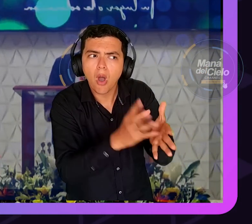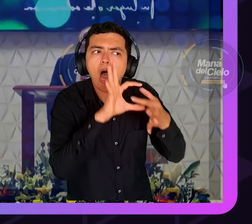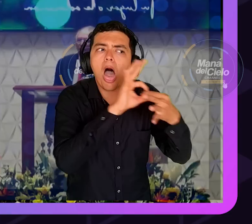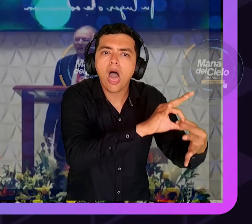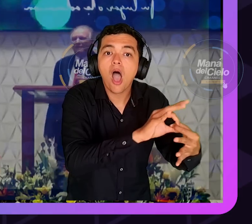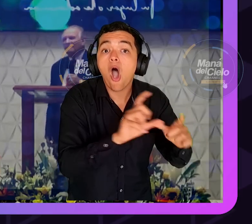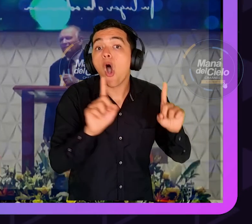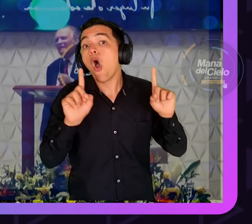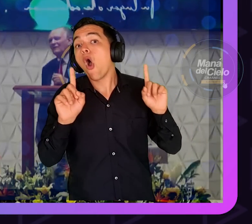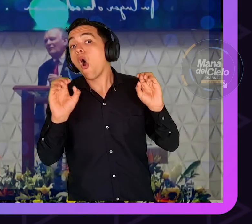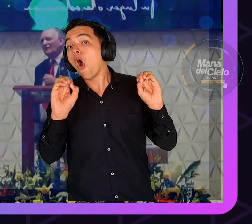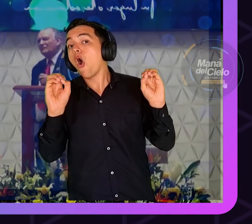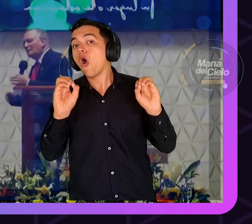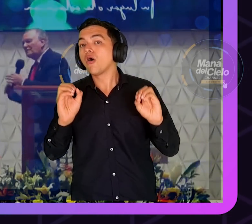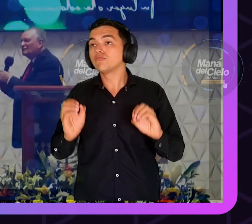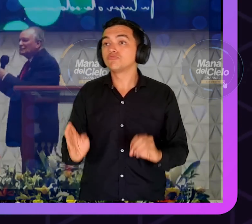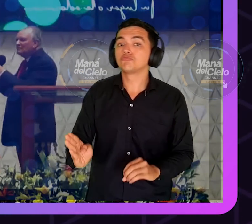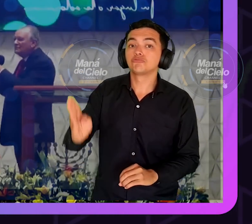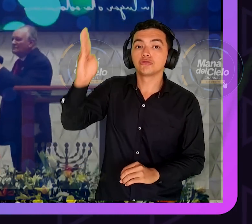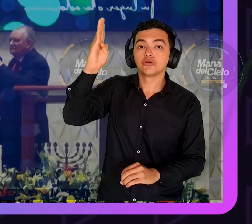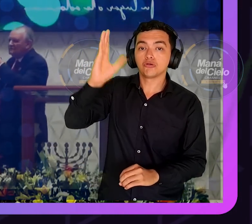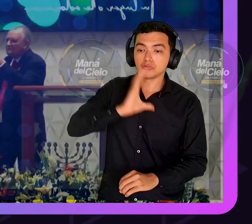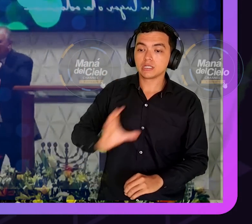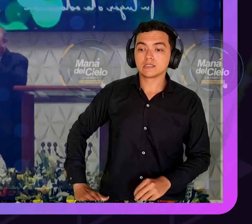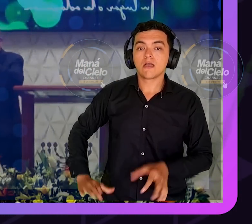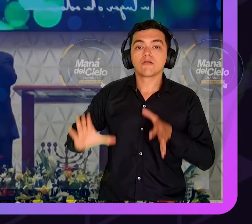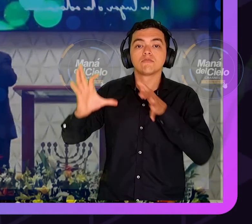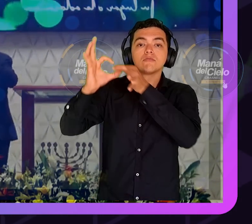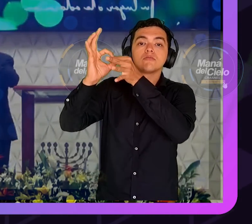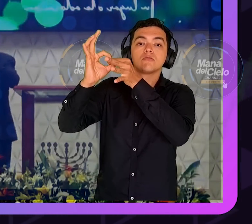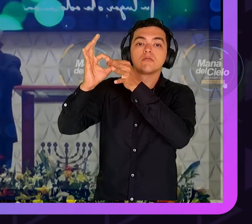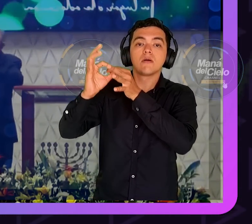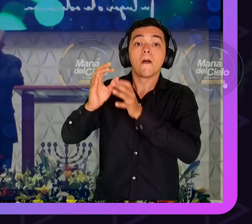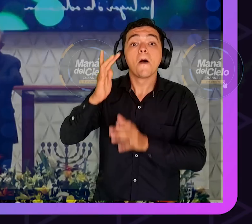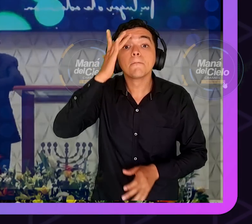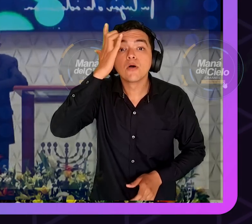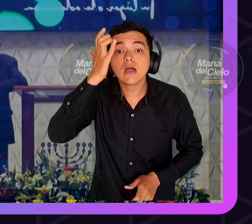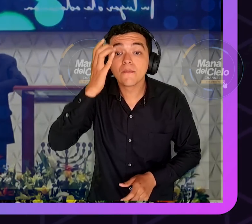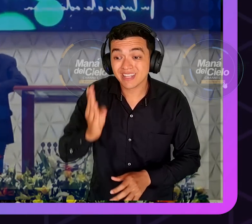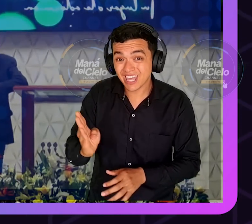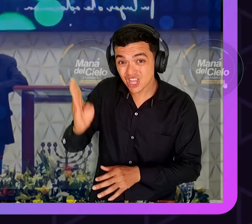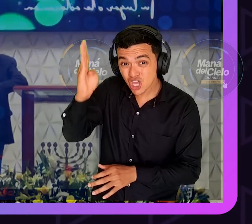y voy a terminar con esto nosotros necesitamos mantener esperanza